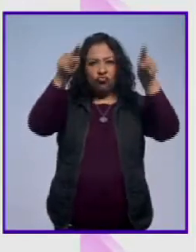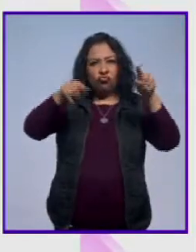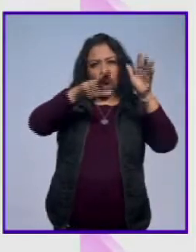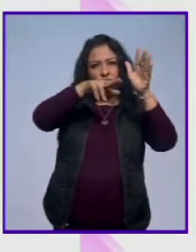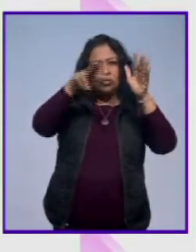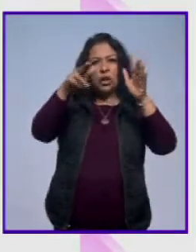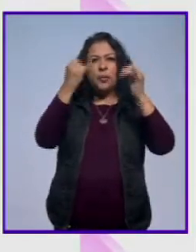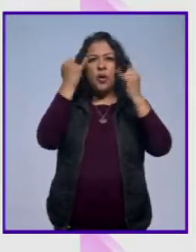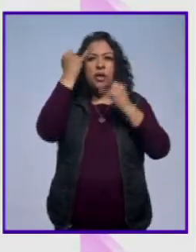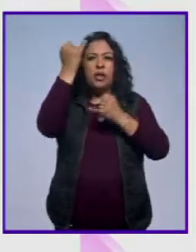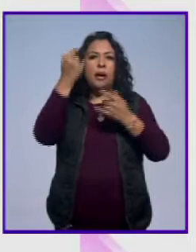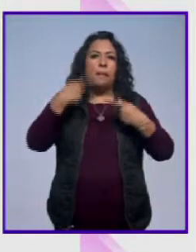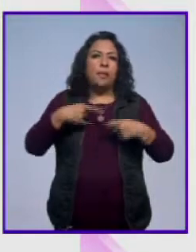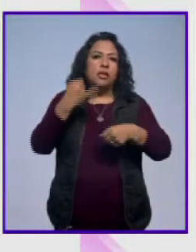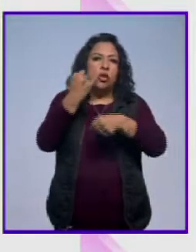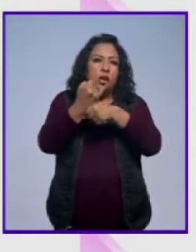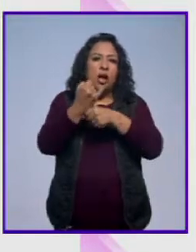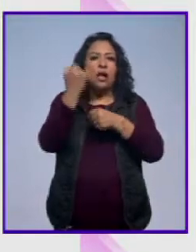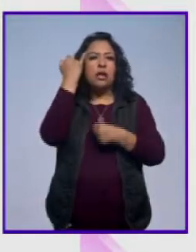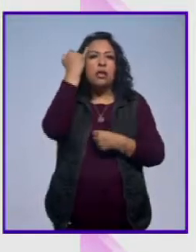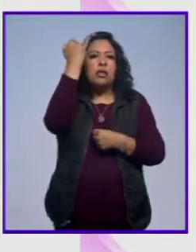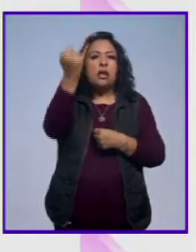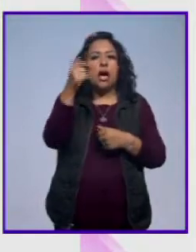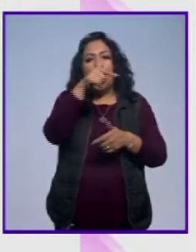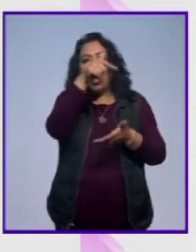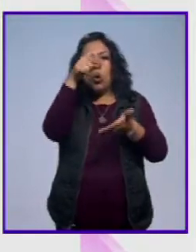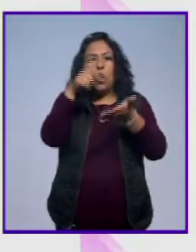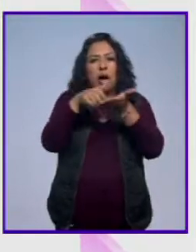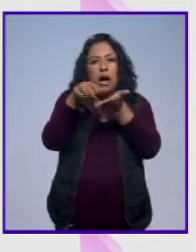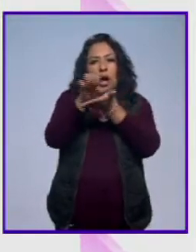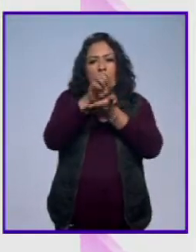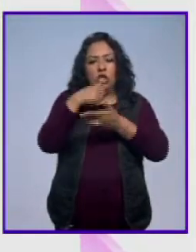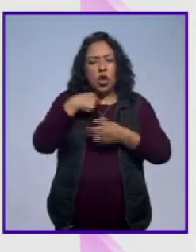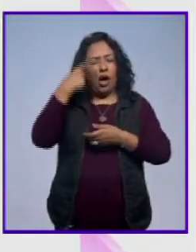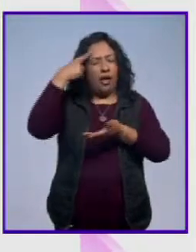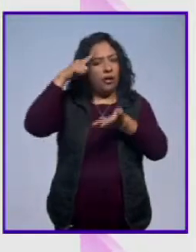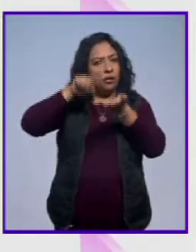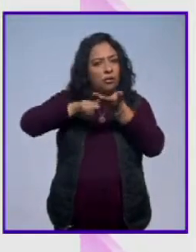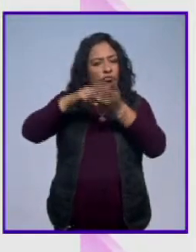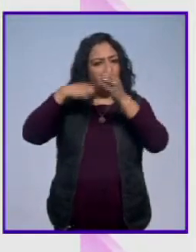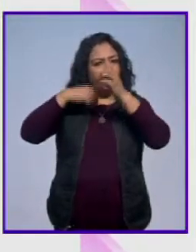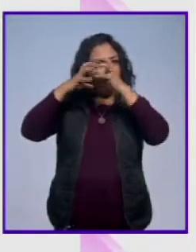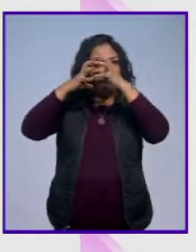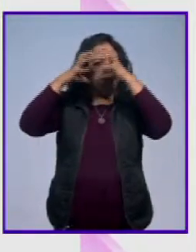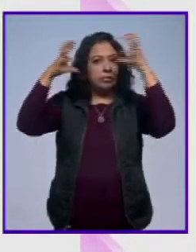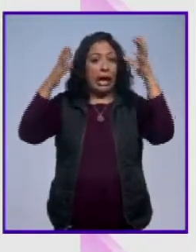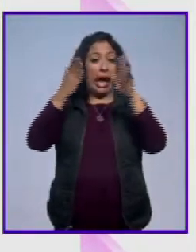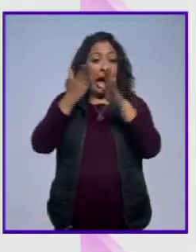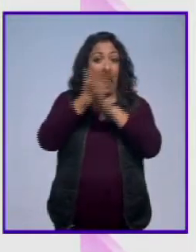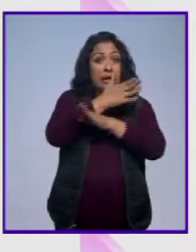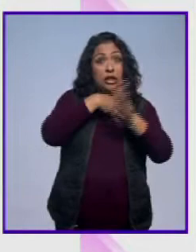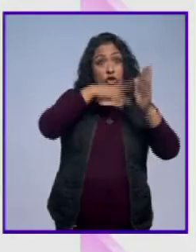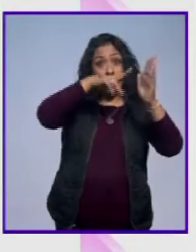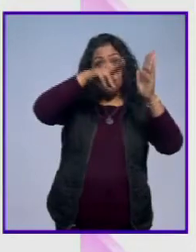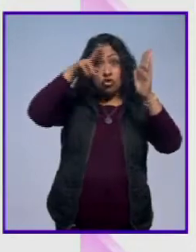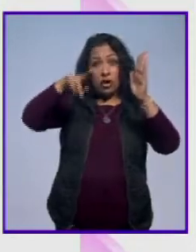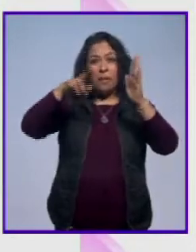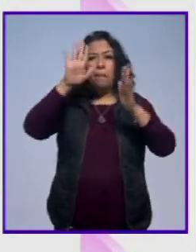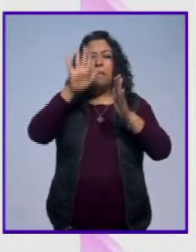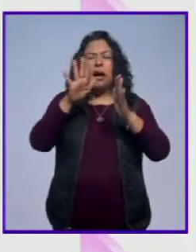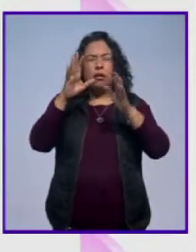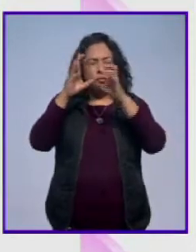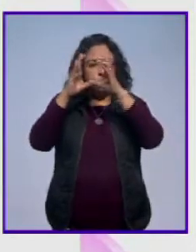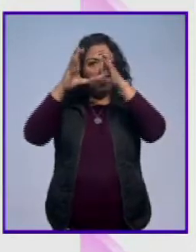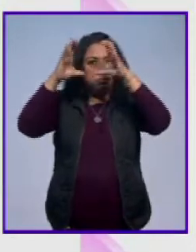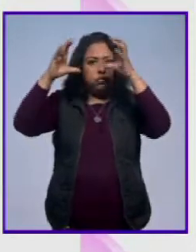creación de personajes, la creación de escenarios, los escenarios mentales que yo me hago antes de generar un cuadro. Entonces, es como si fuera un backstage